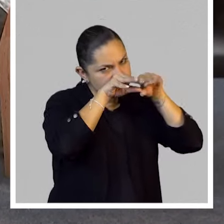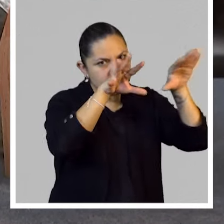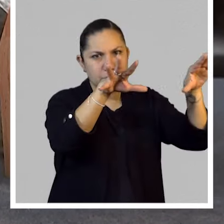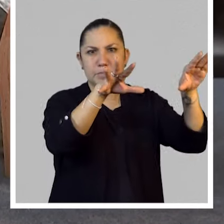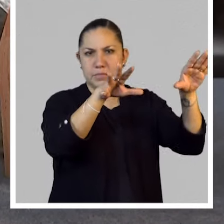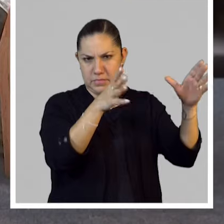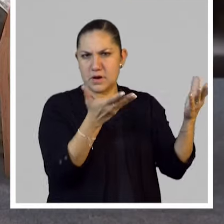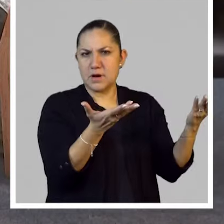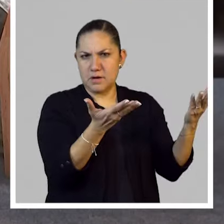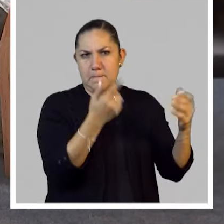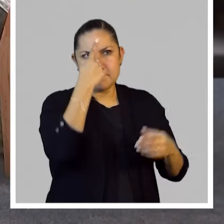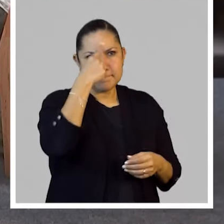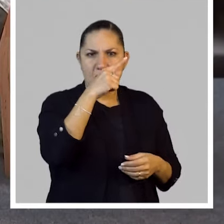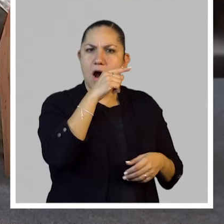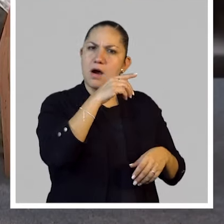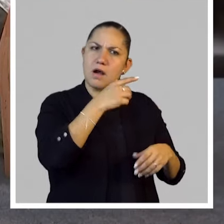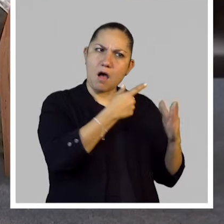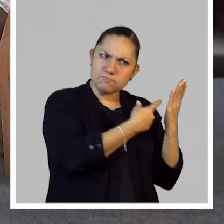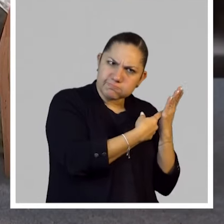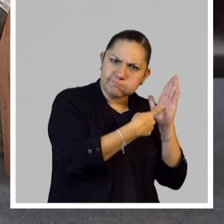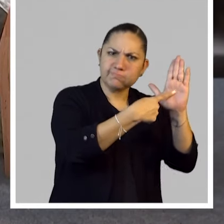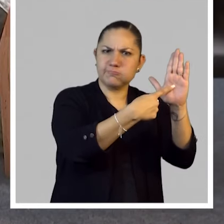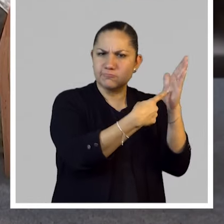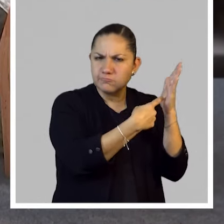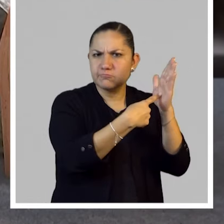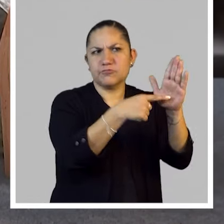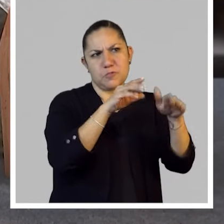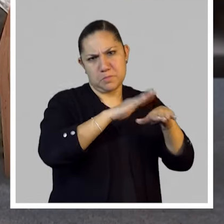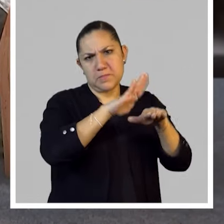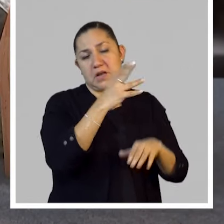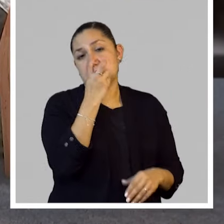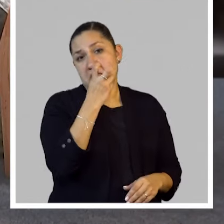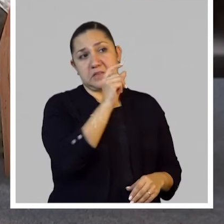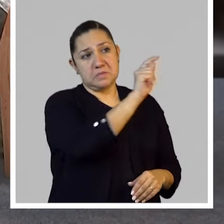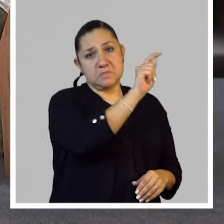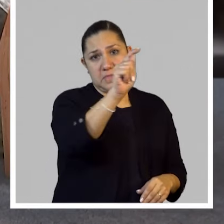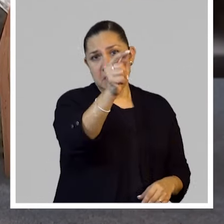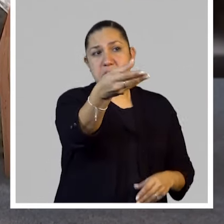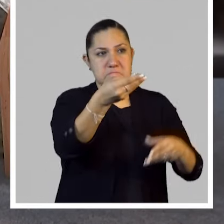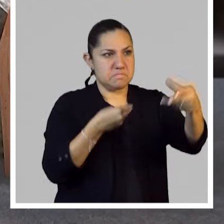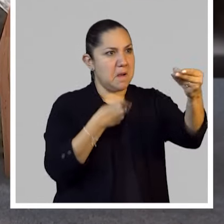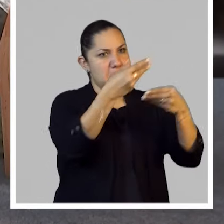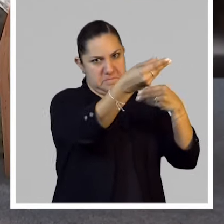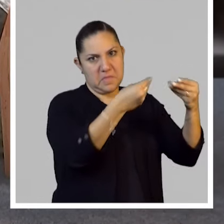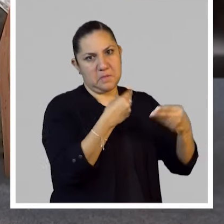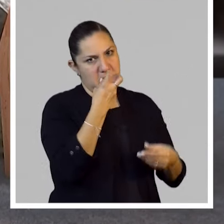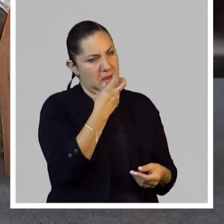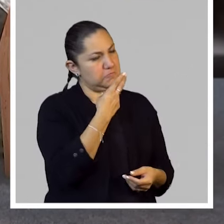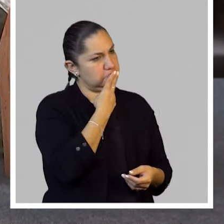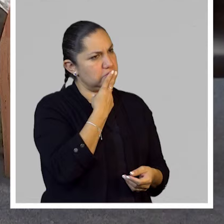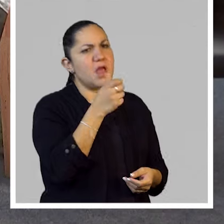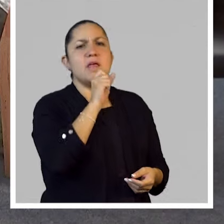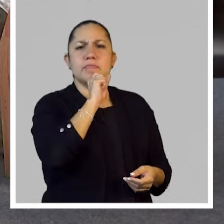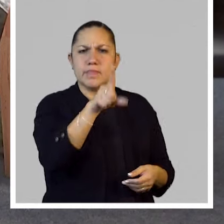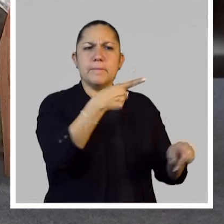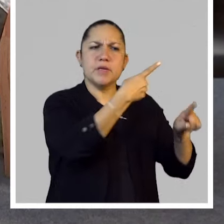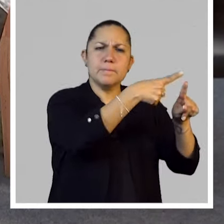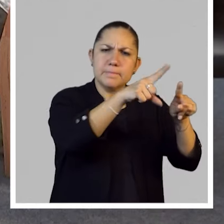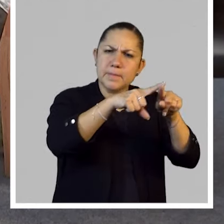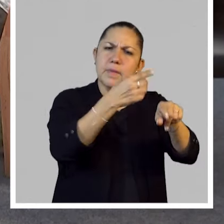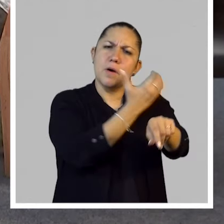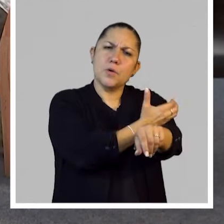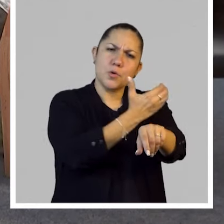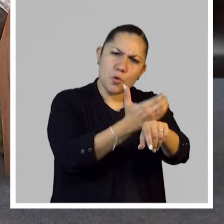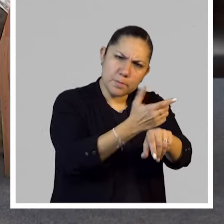en exposición, ¿no? Entonces, eso fue parte de lo que ayudó y también la contribución de otros colegas